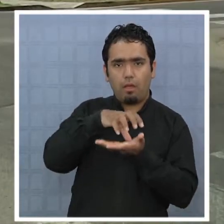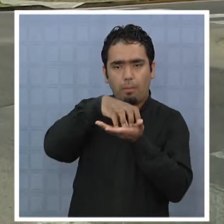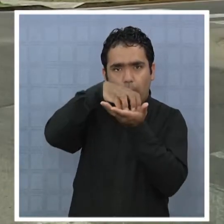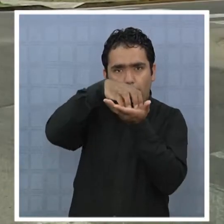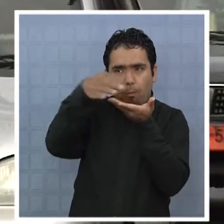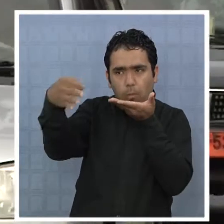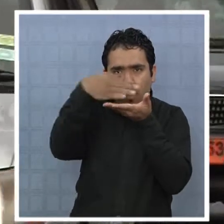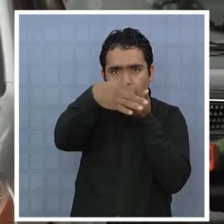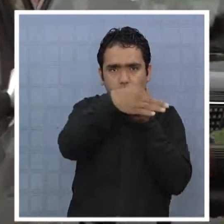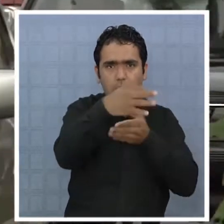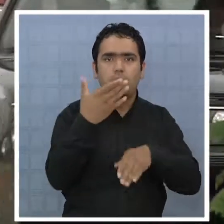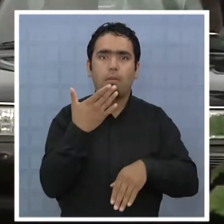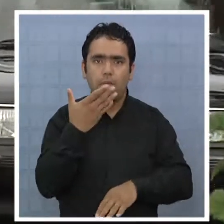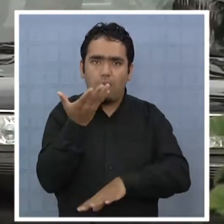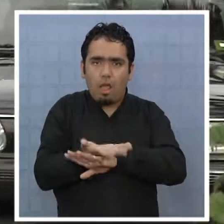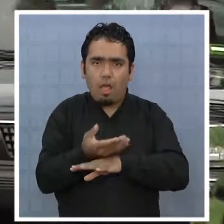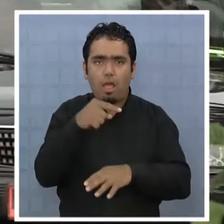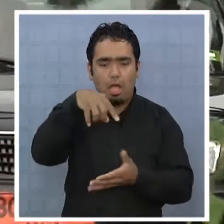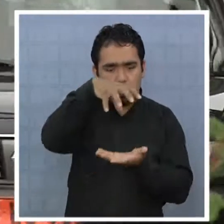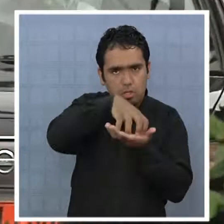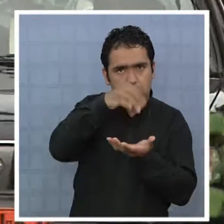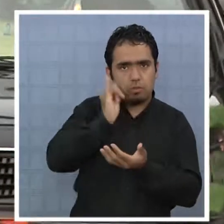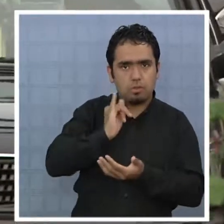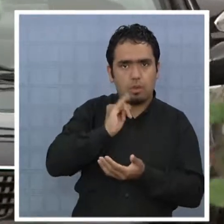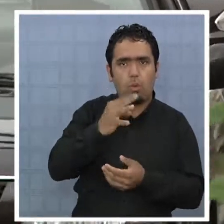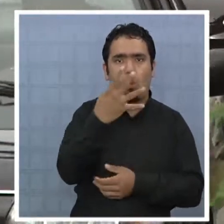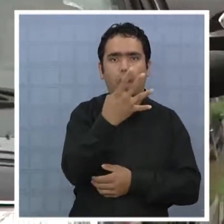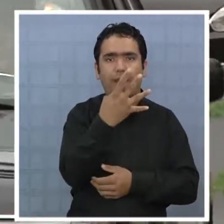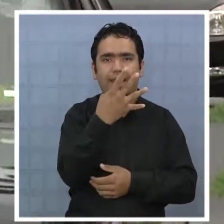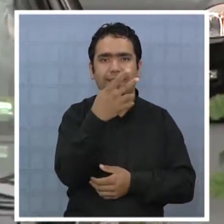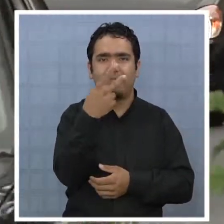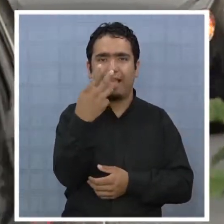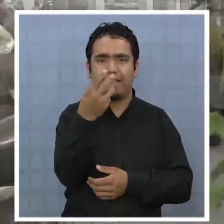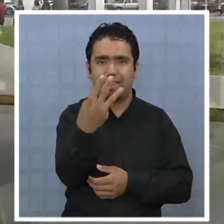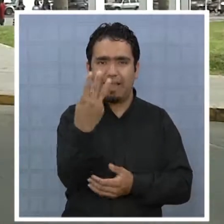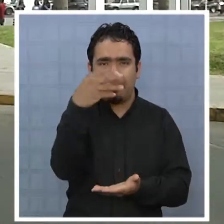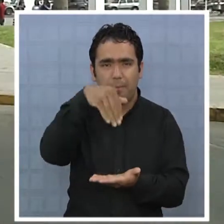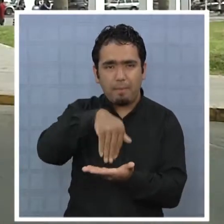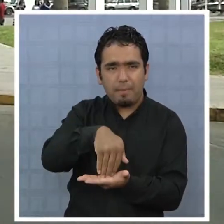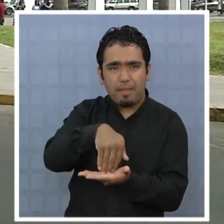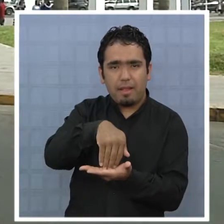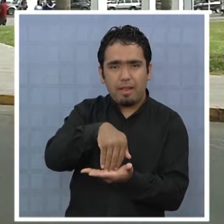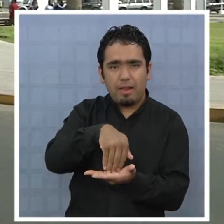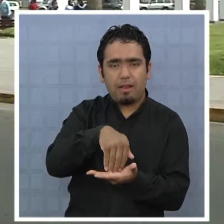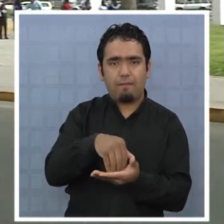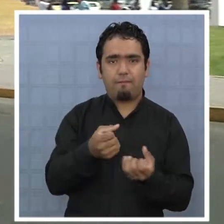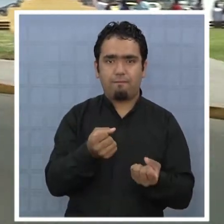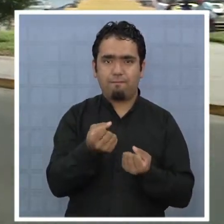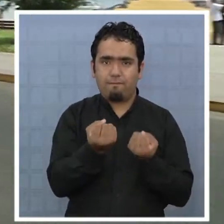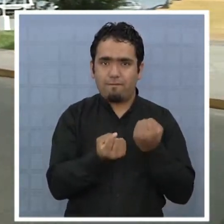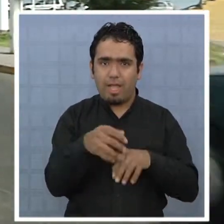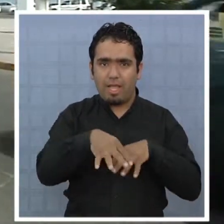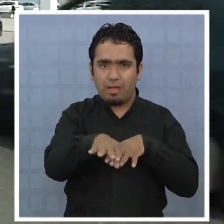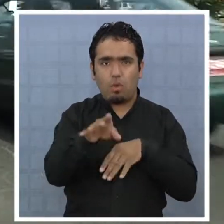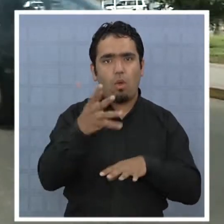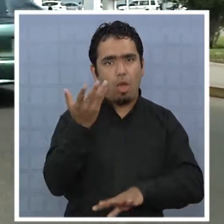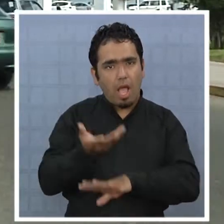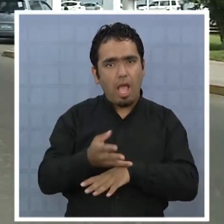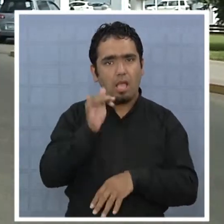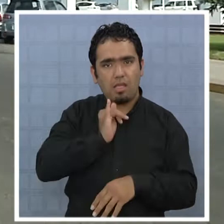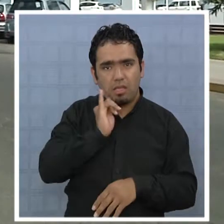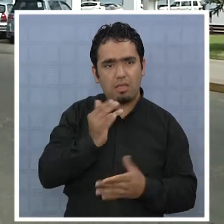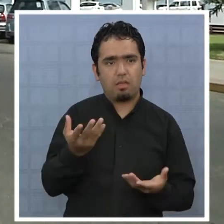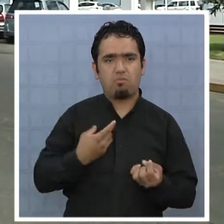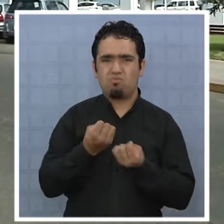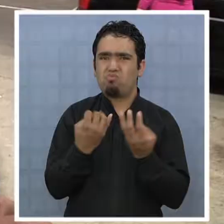Alto Hospicio, tan solo en Iquique existen alrededor de 43.000 vehículos y se espera que para fin de año lleguen a ser 50